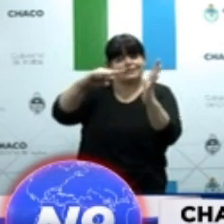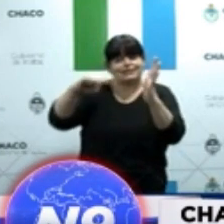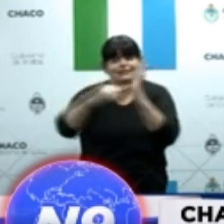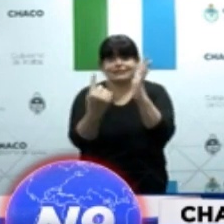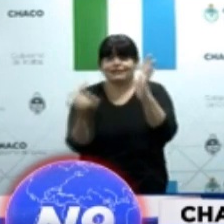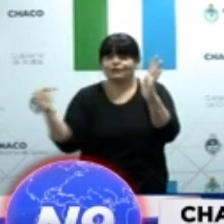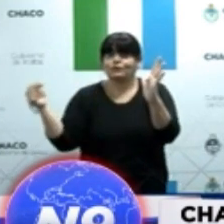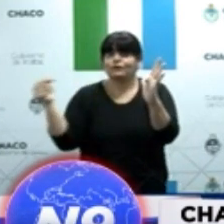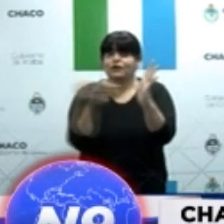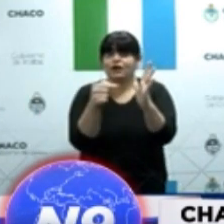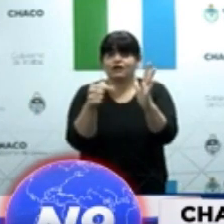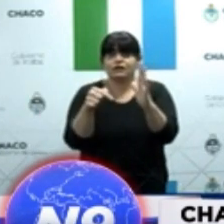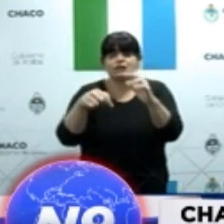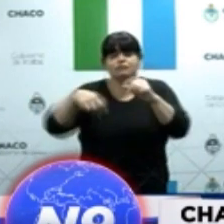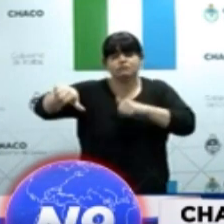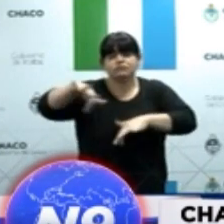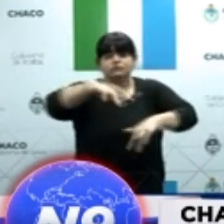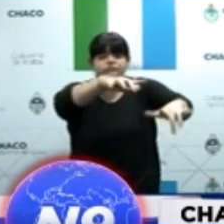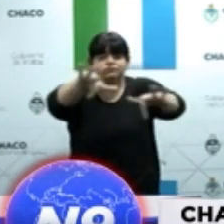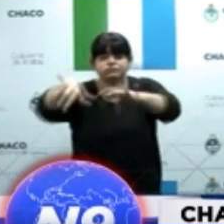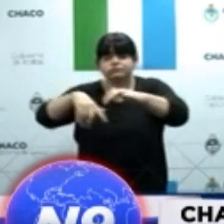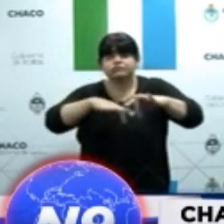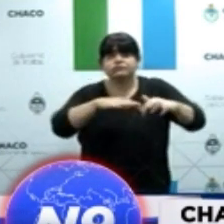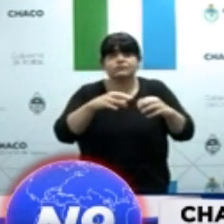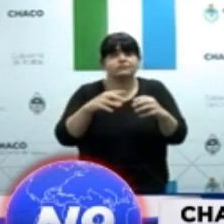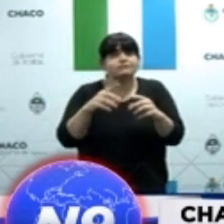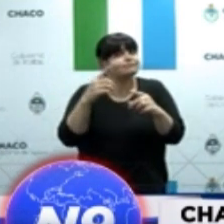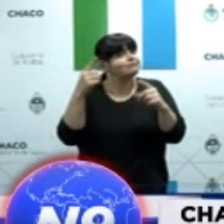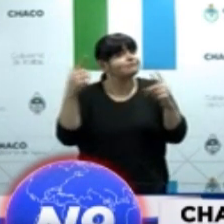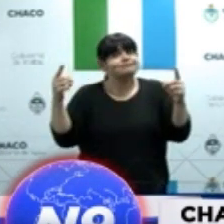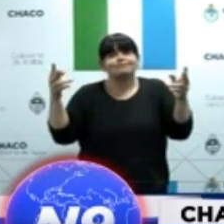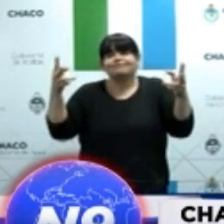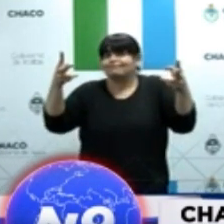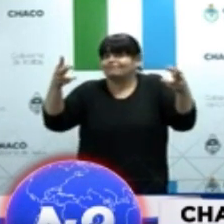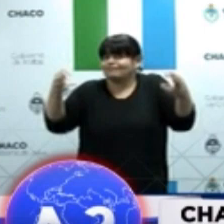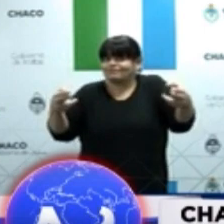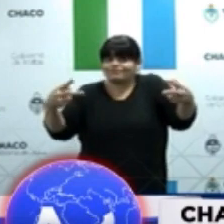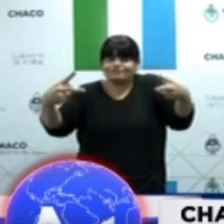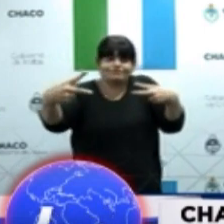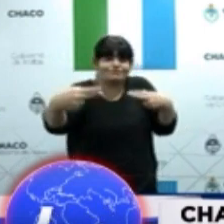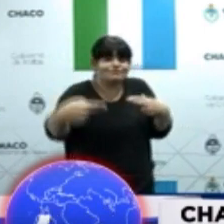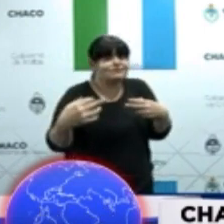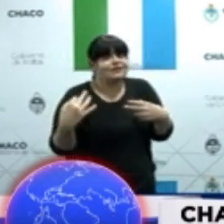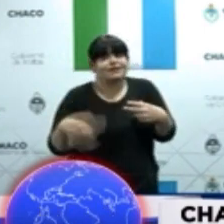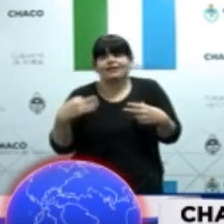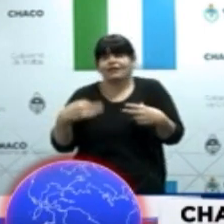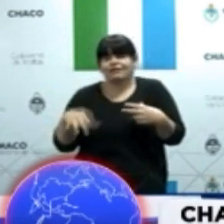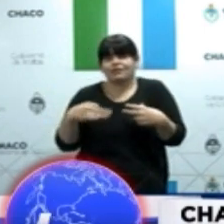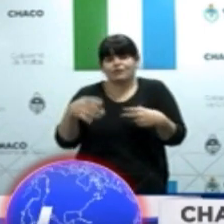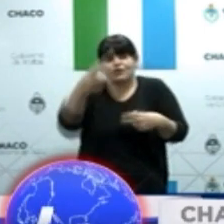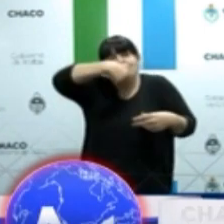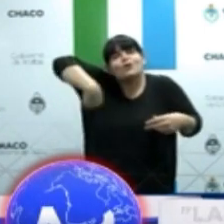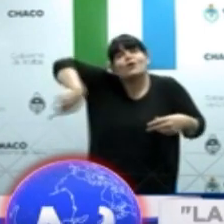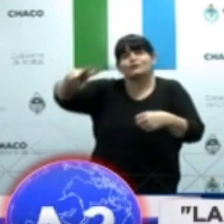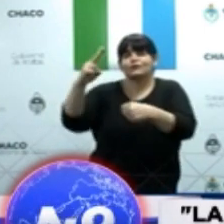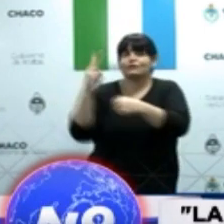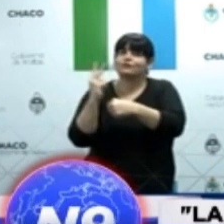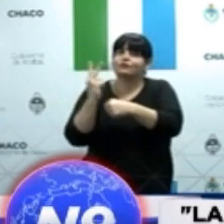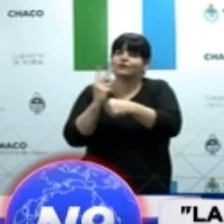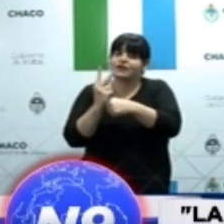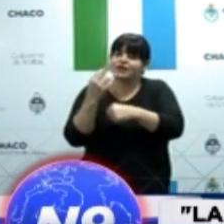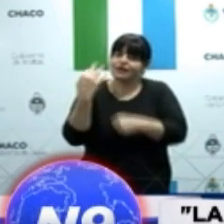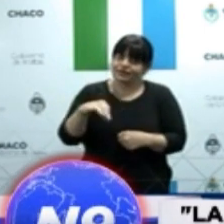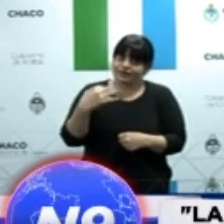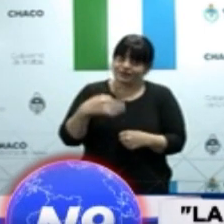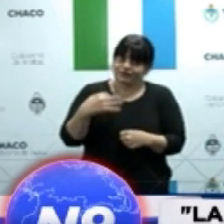podemos propender en tanto y en cuanto nos cuidemos. Ahora, ¿cuáles son efectivamente nuestras